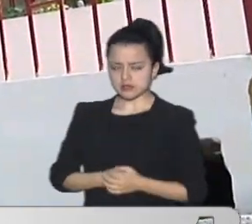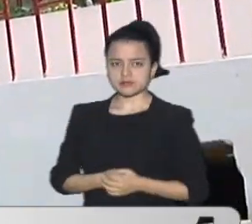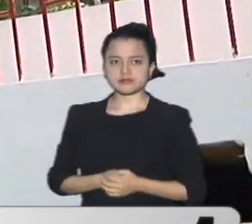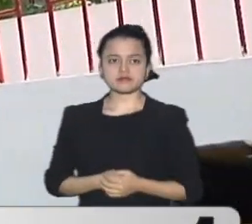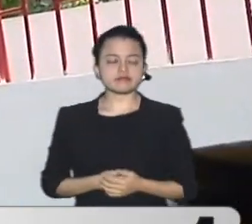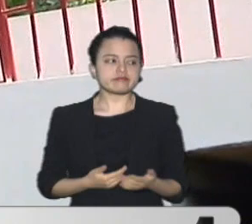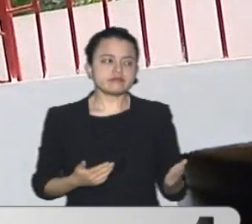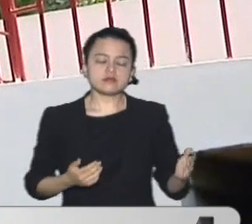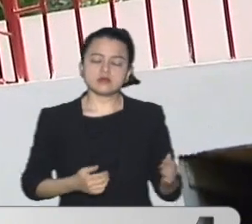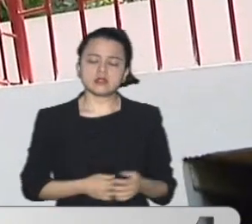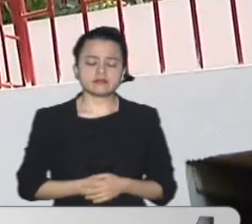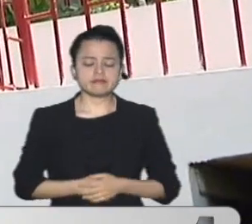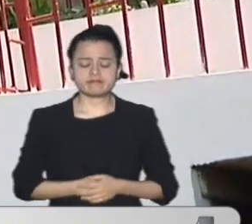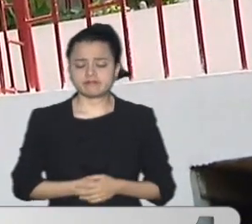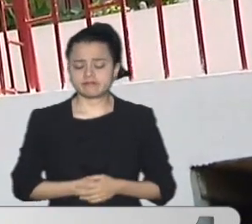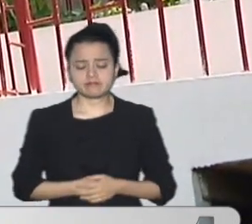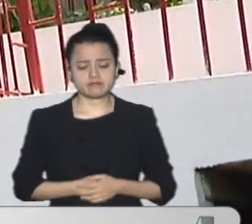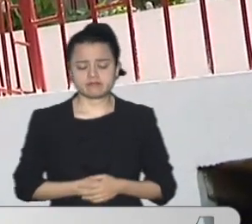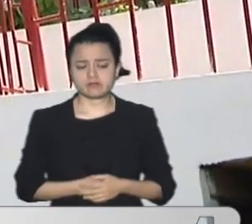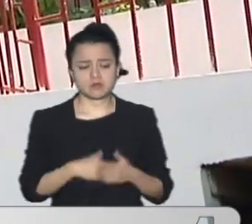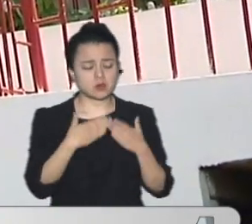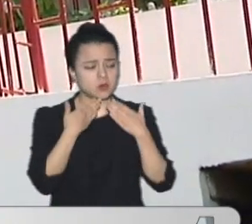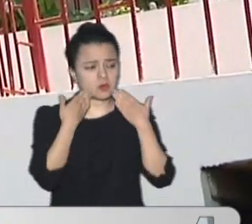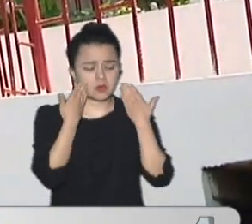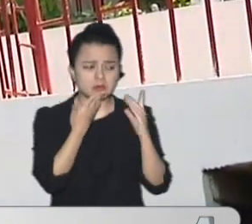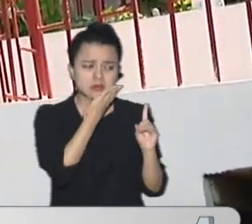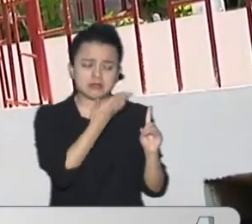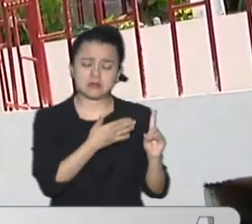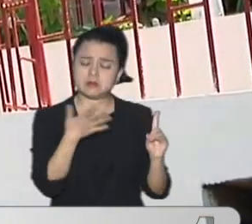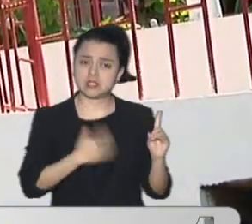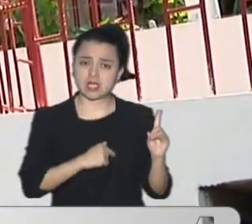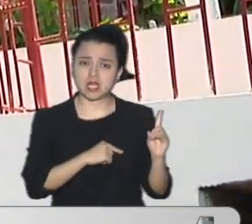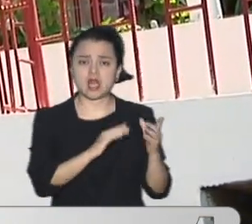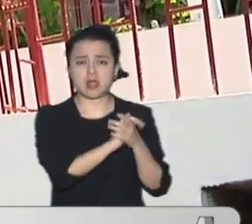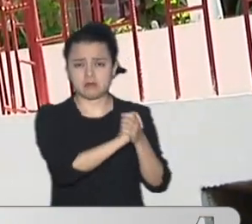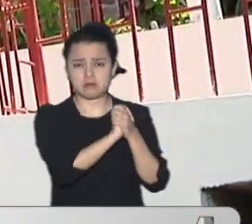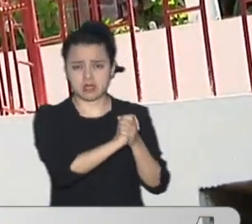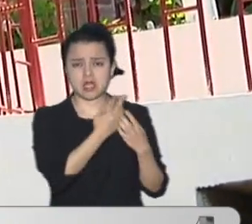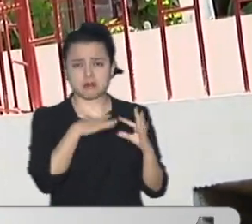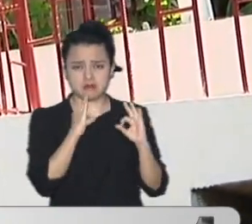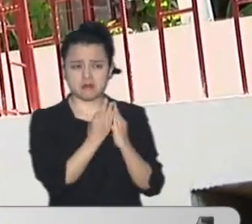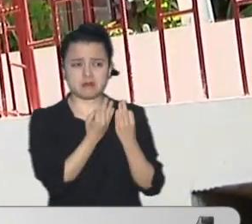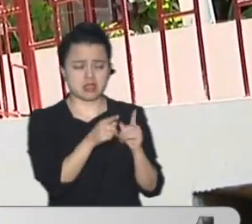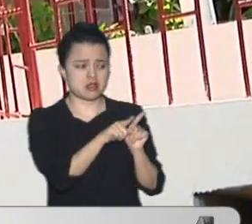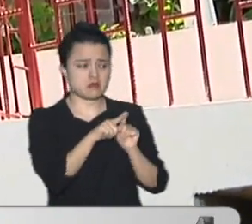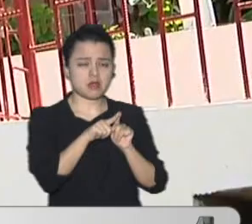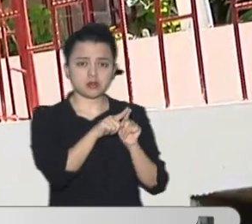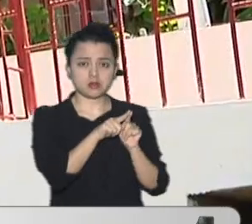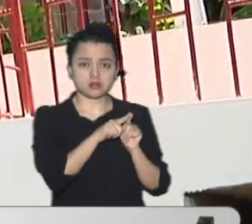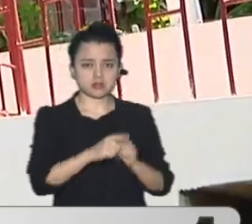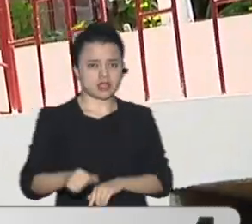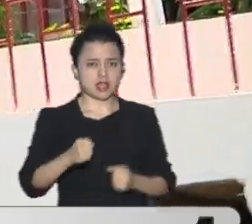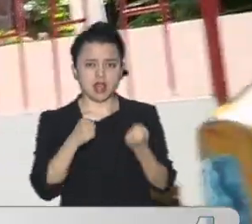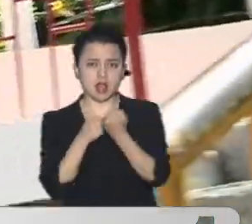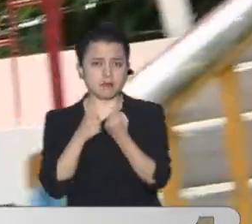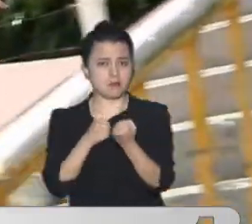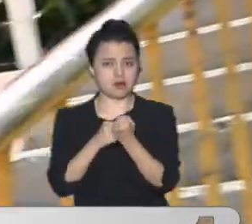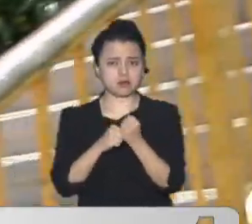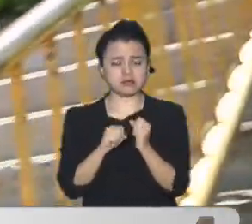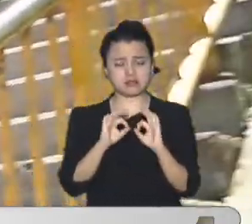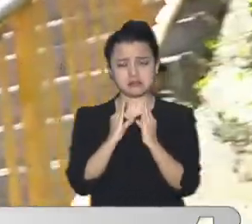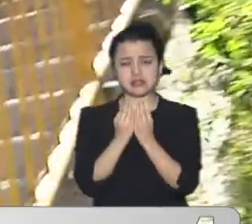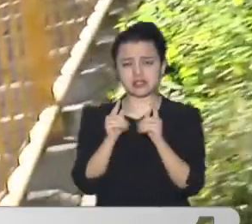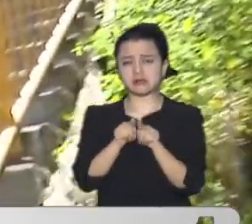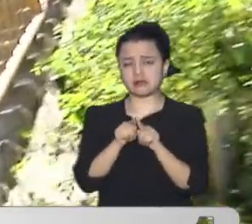vecina Muy buena señora Era muy amiga De mi hermana Era la mano derecha De ella De mi hermana